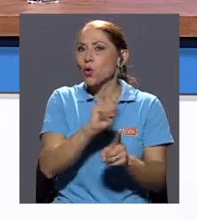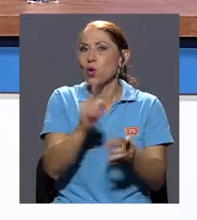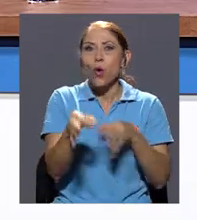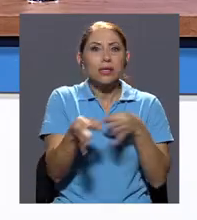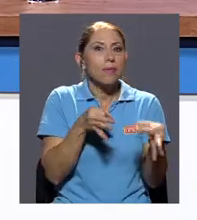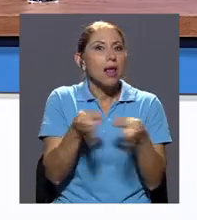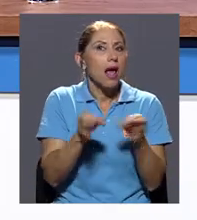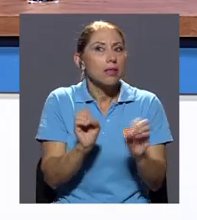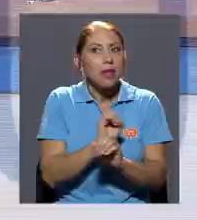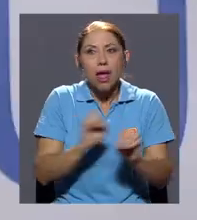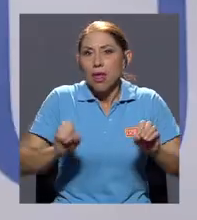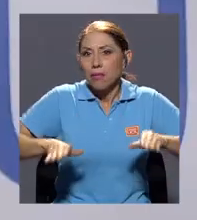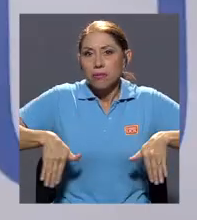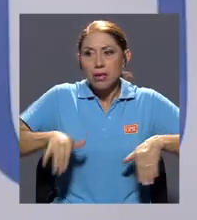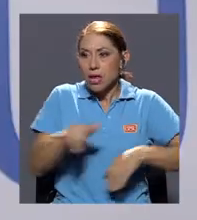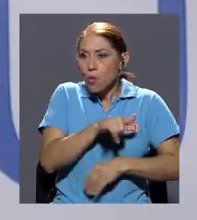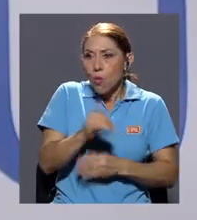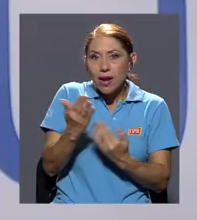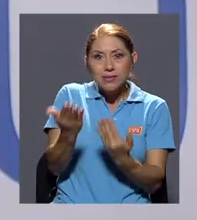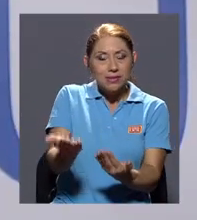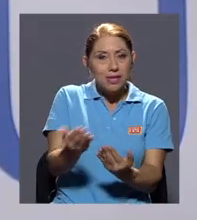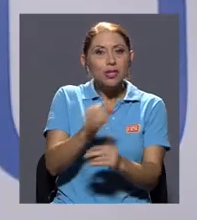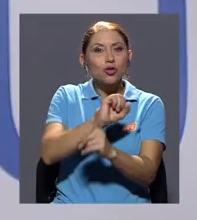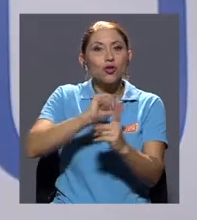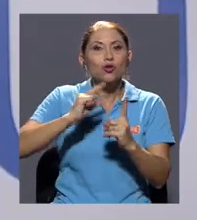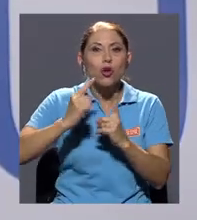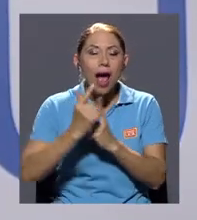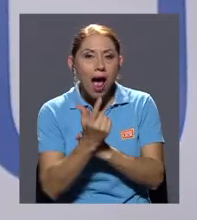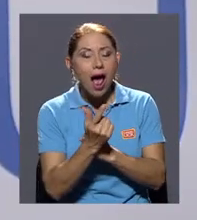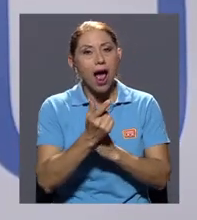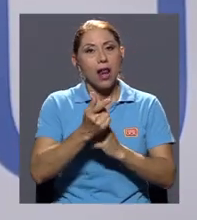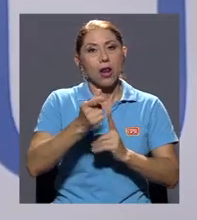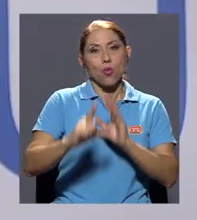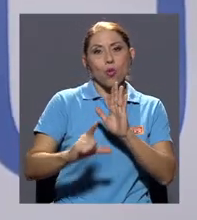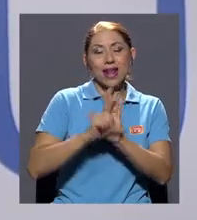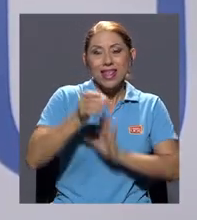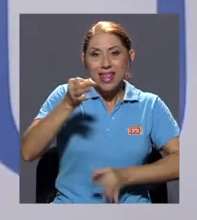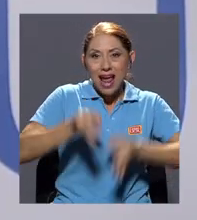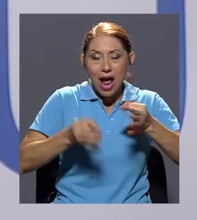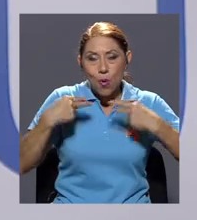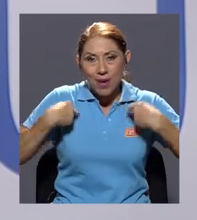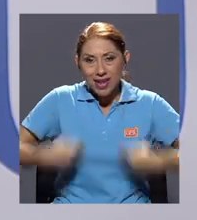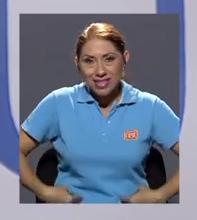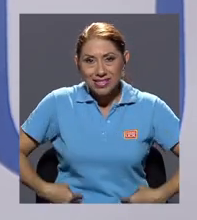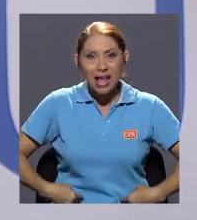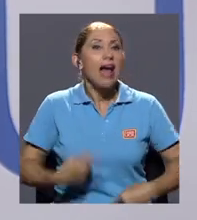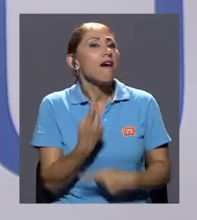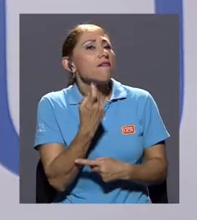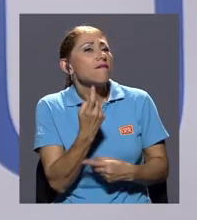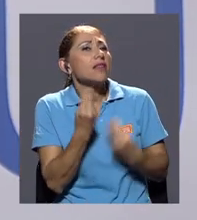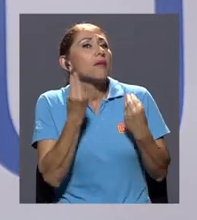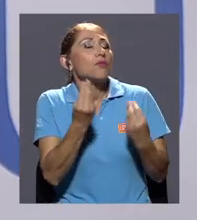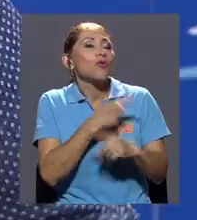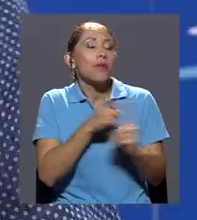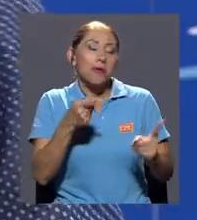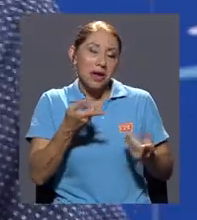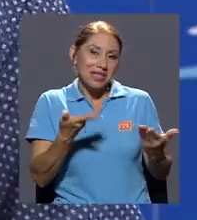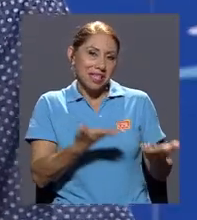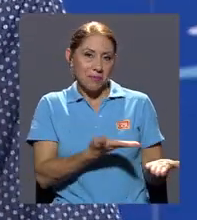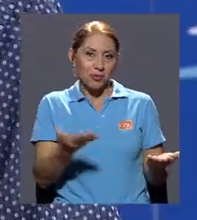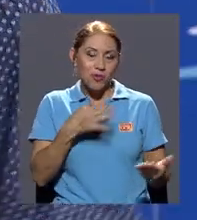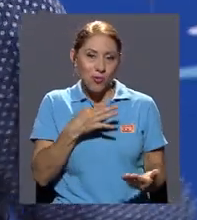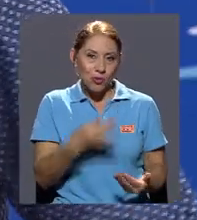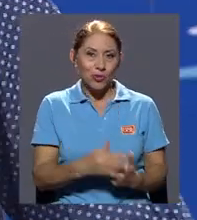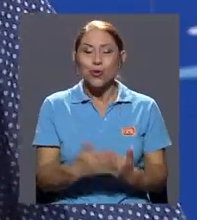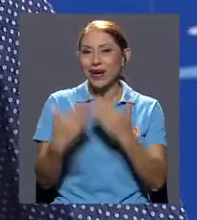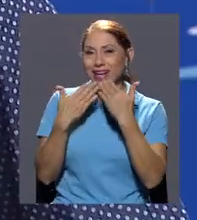sociológica, jurídica y social y humanista que sí hemos podido dar. Queda mucho por decir, ¿verdad?, pero estamos a la orden, con todo gusto. Muchísimas